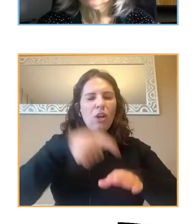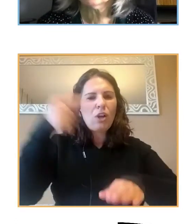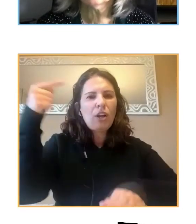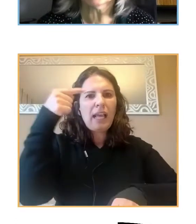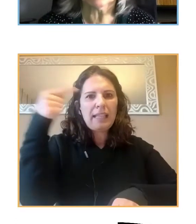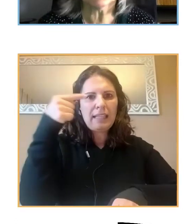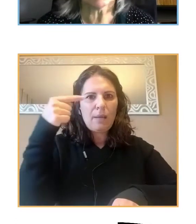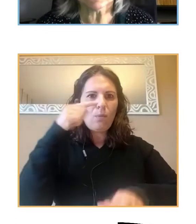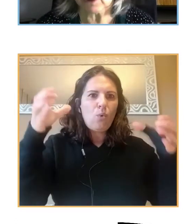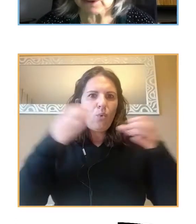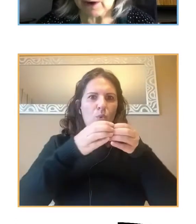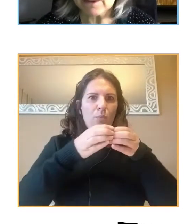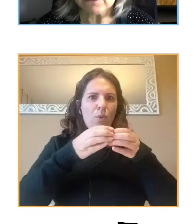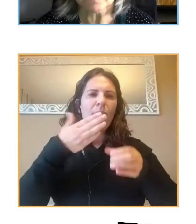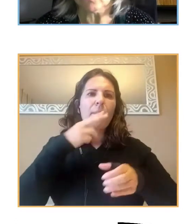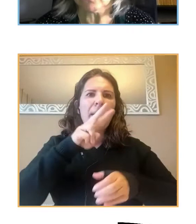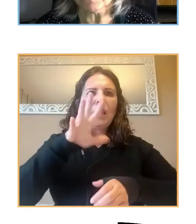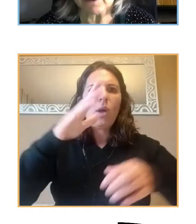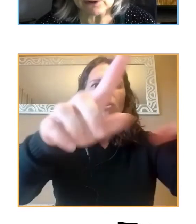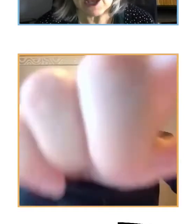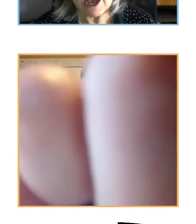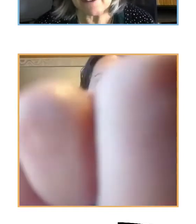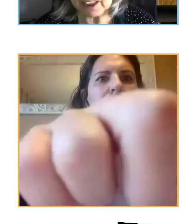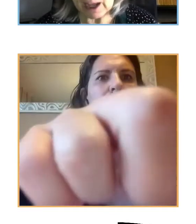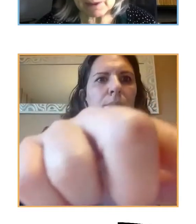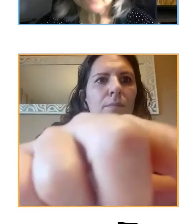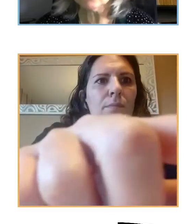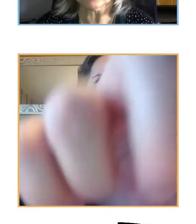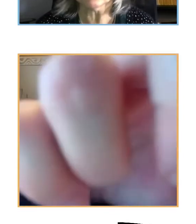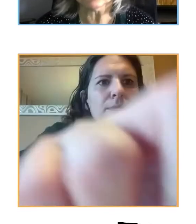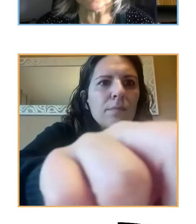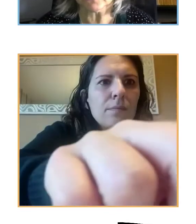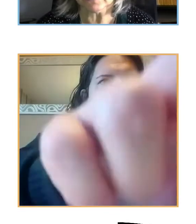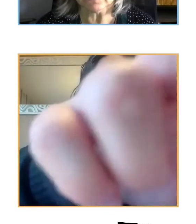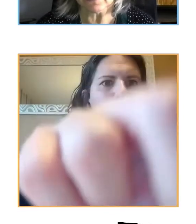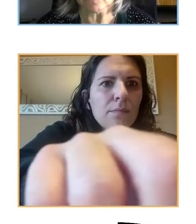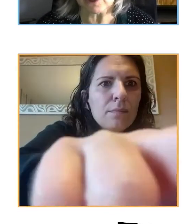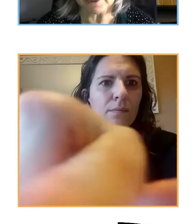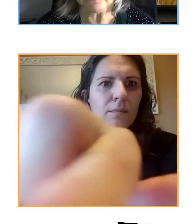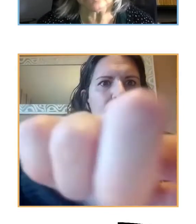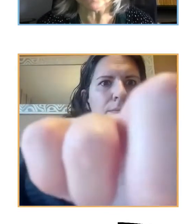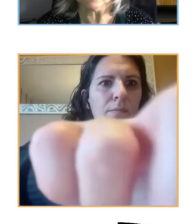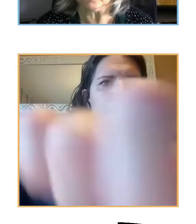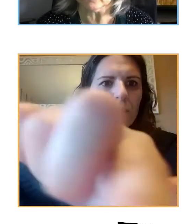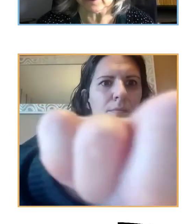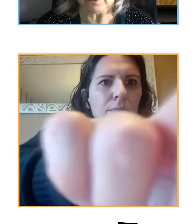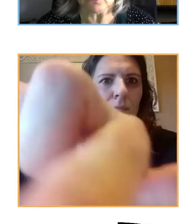en el grupo de 20 a 24 años. Esto afectaba un 57% de las mujeres y un